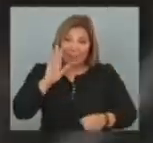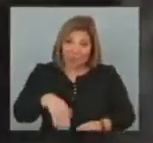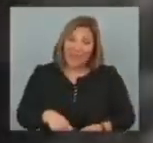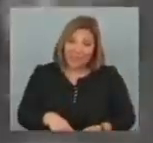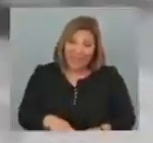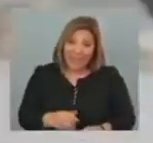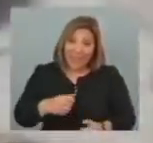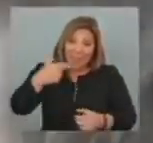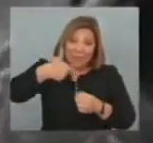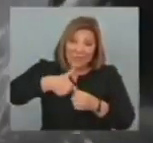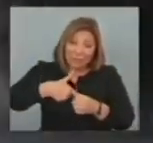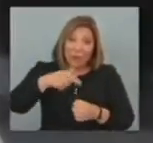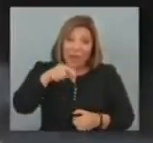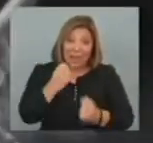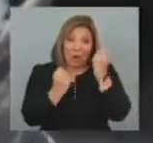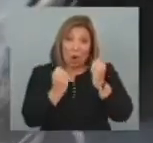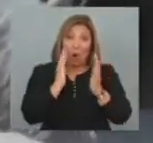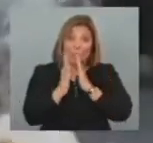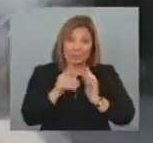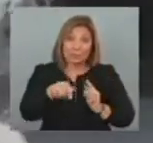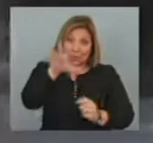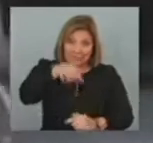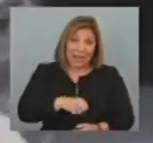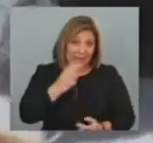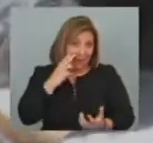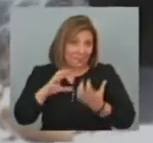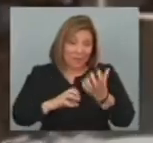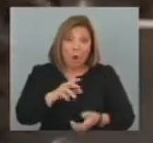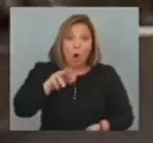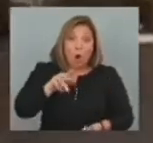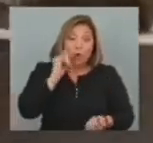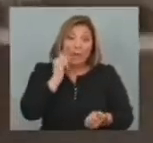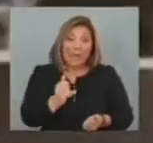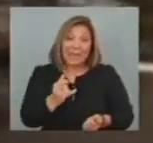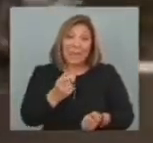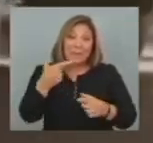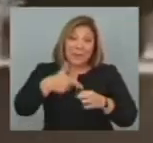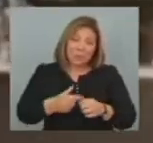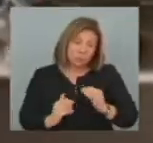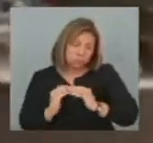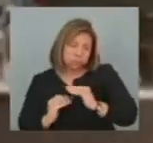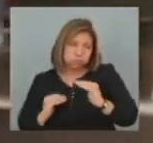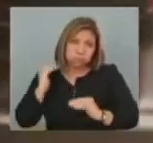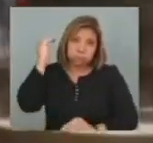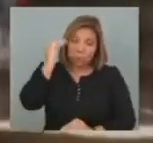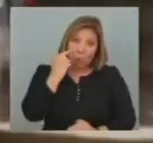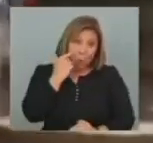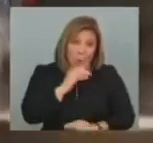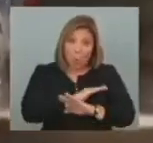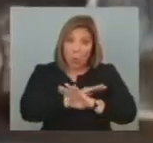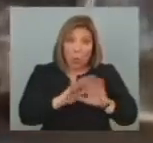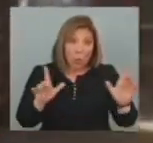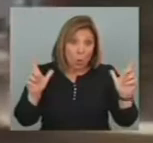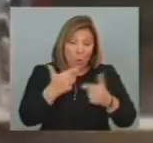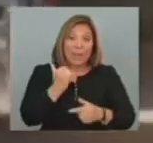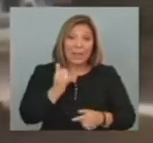comercio y a la economía mundial Ha provocado una subida del petróleo y del oro a sus niveles más altos en seis meses Así como una bajada de las